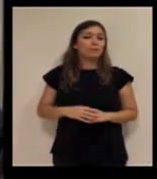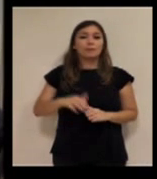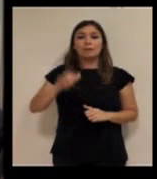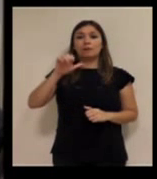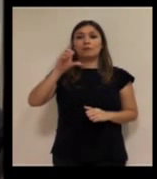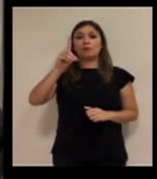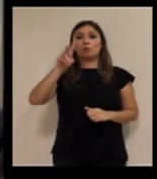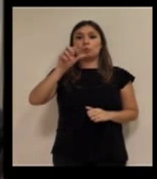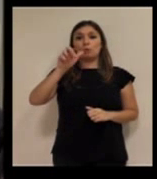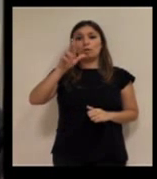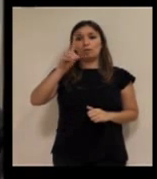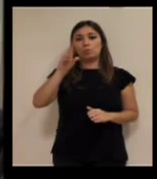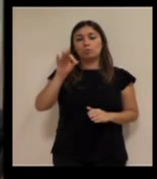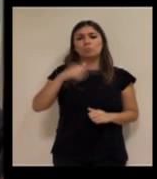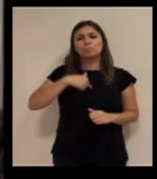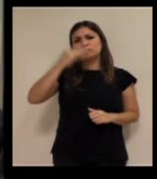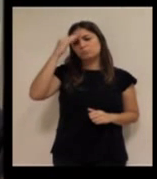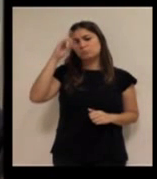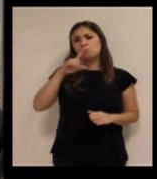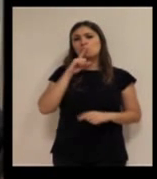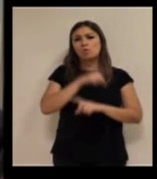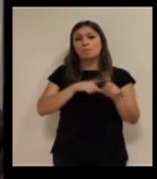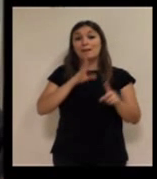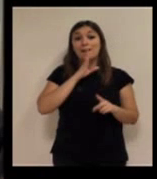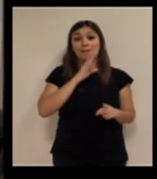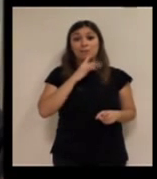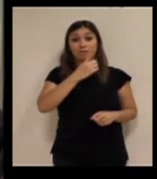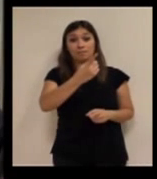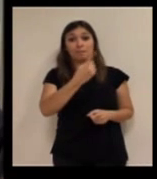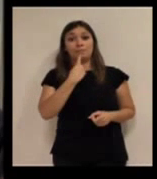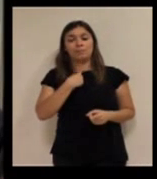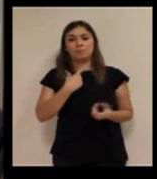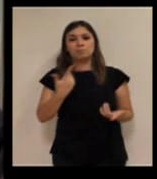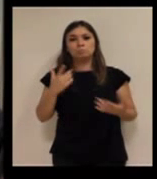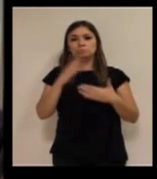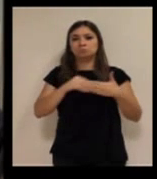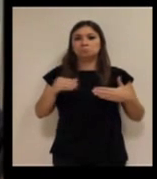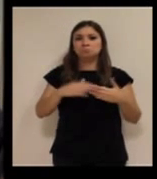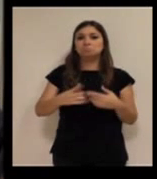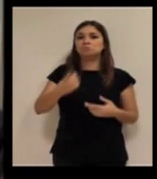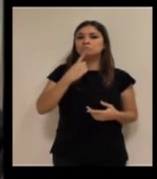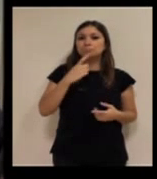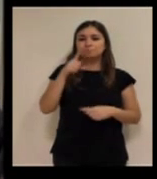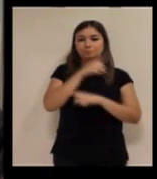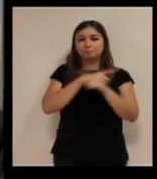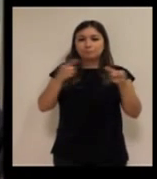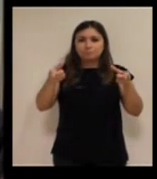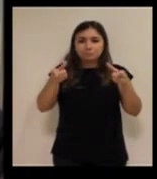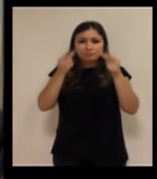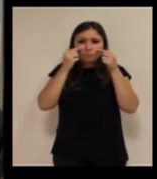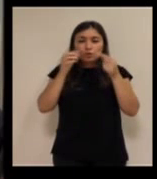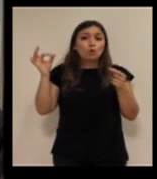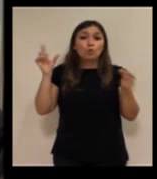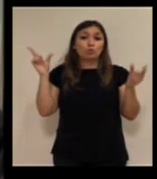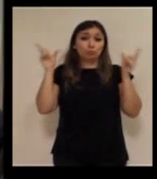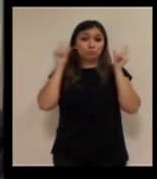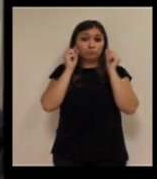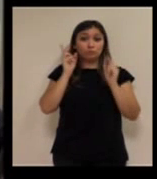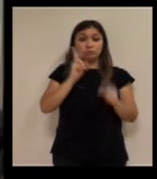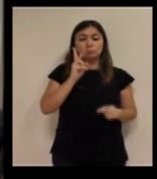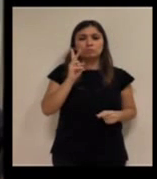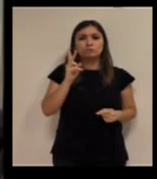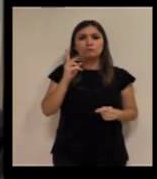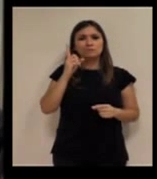De otra forma, también hay un problema porque tú comentabas antes que los usuarios con dificultad de visión o con